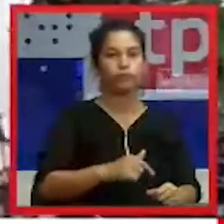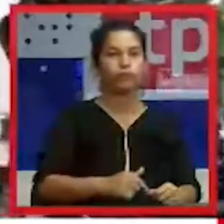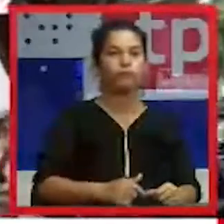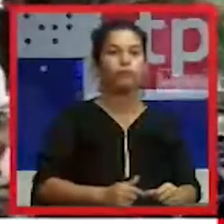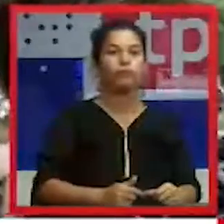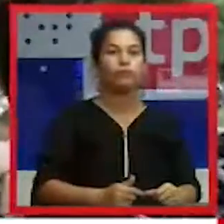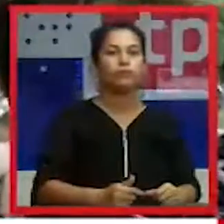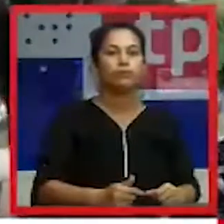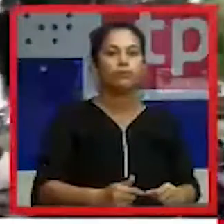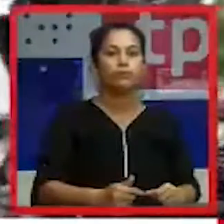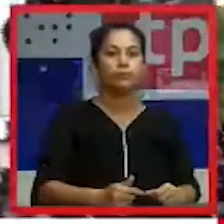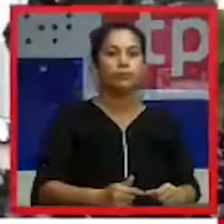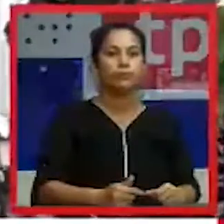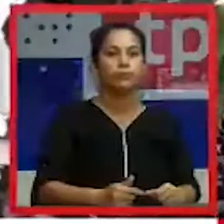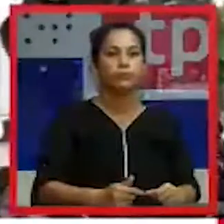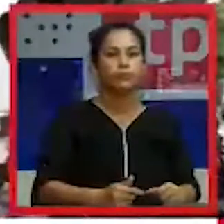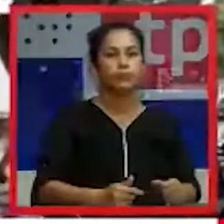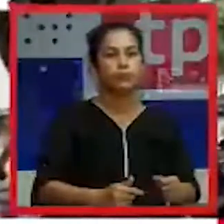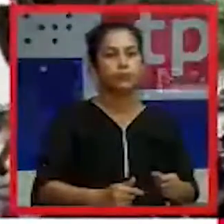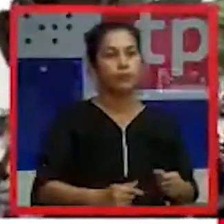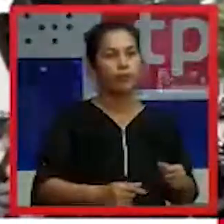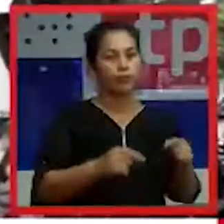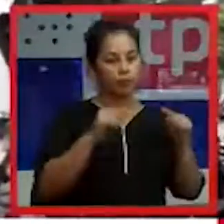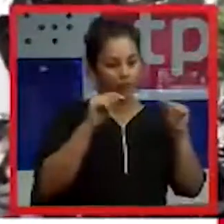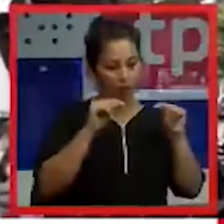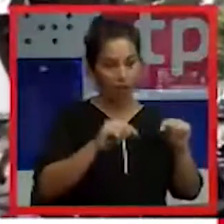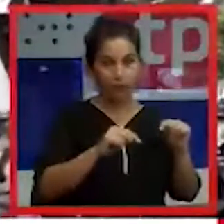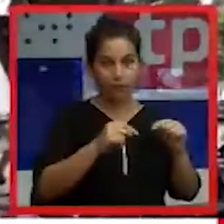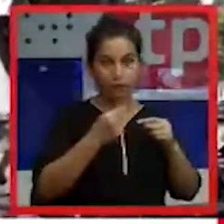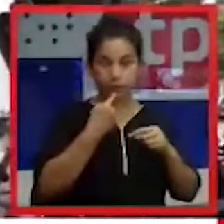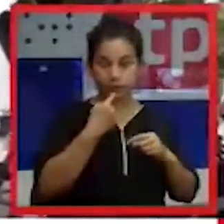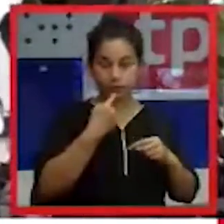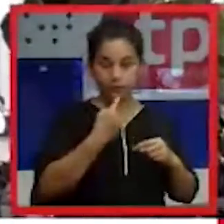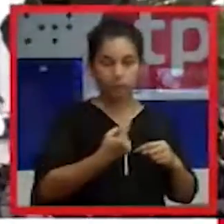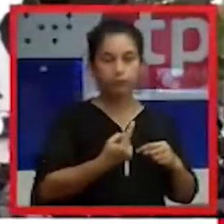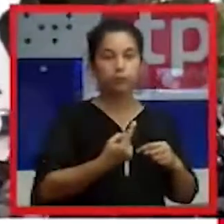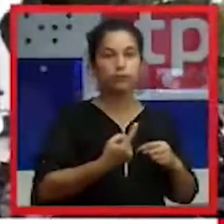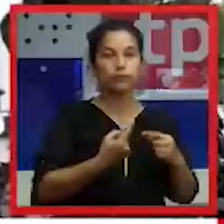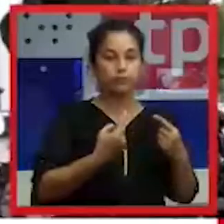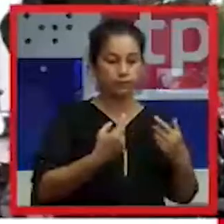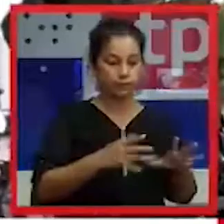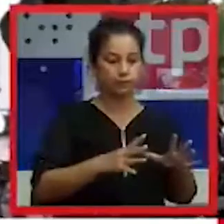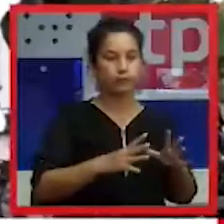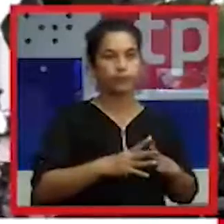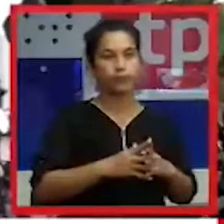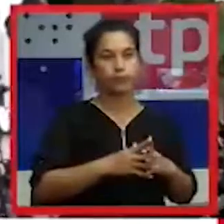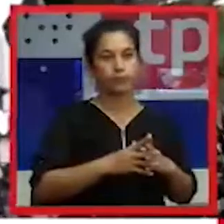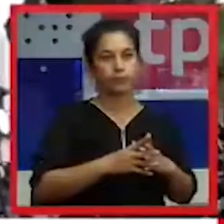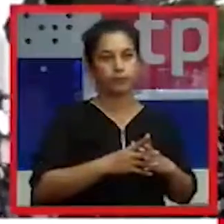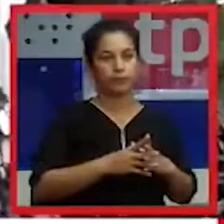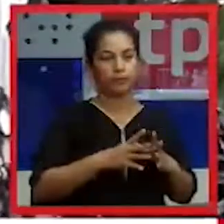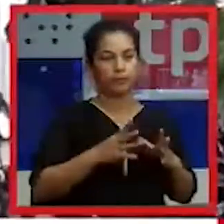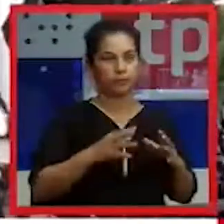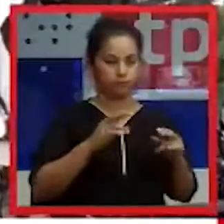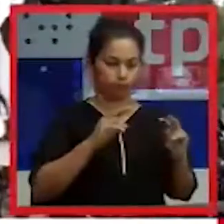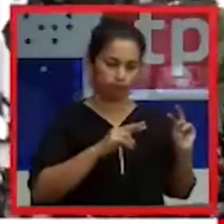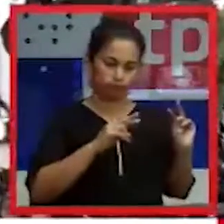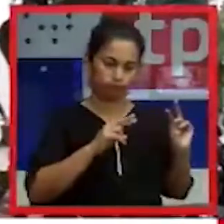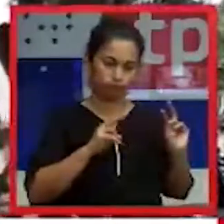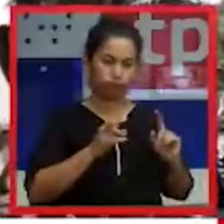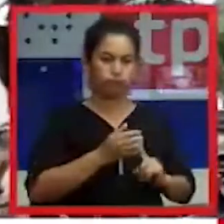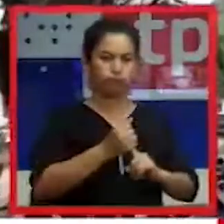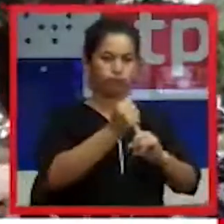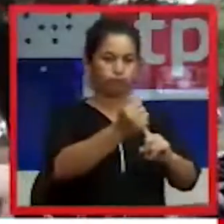alguna otra sustancia. Entonces, en este sentido, ante los parámetros de la